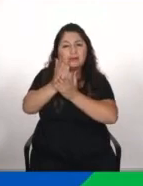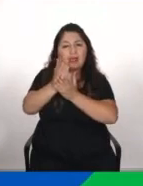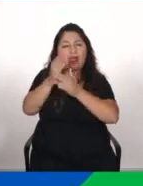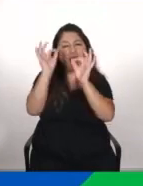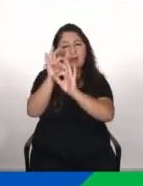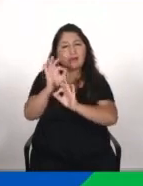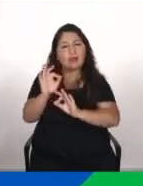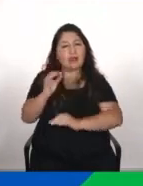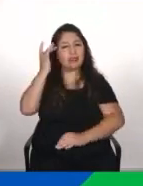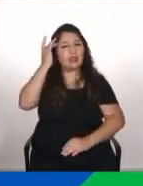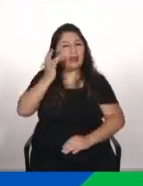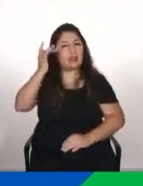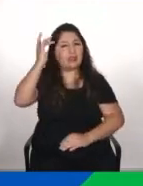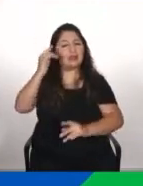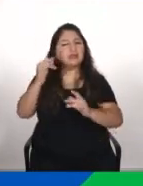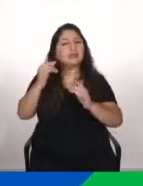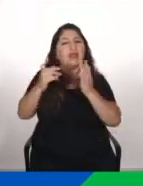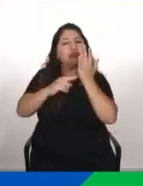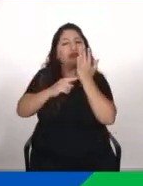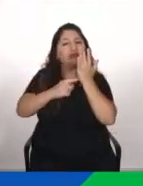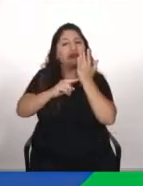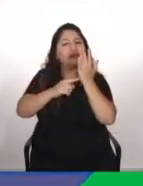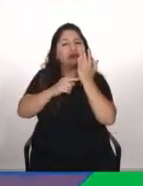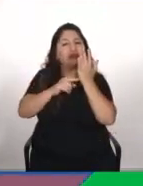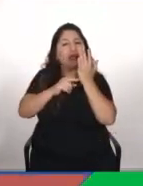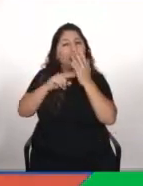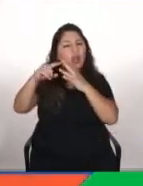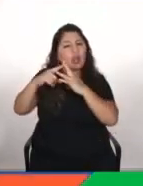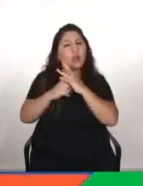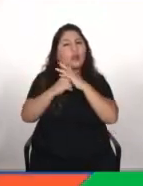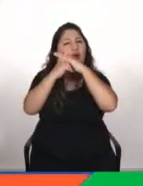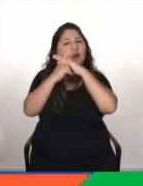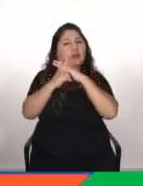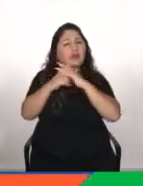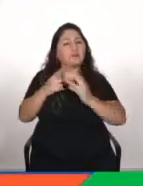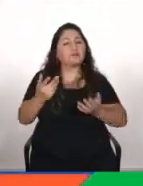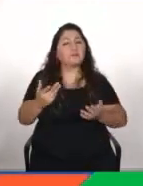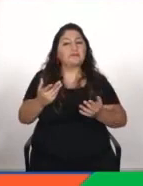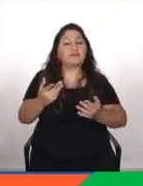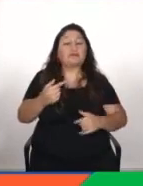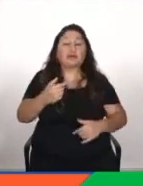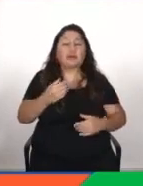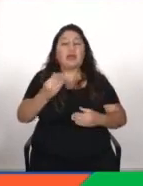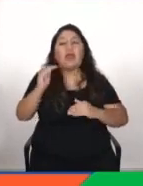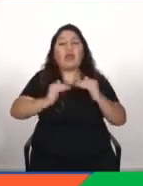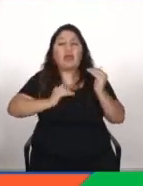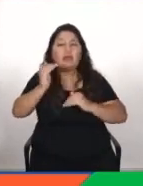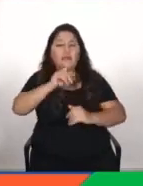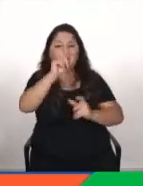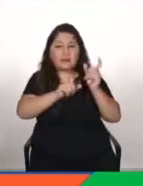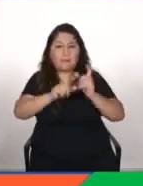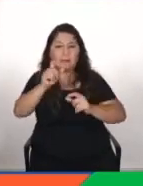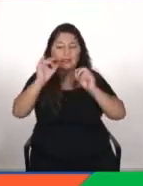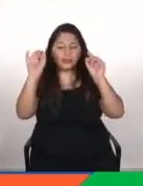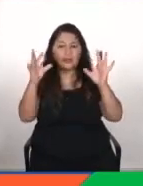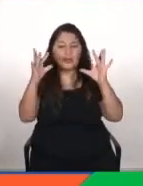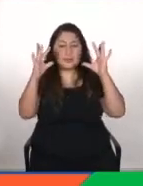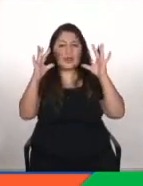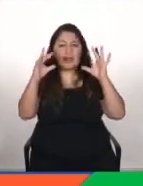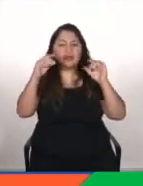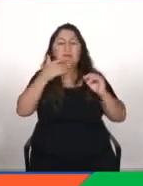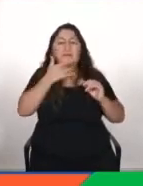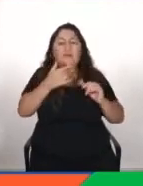empieza esto? No sé si nos podrías contar un poquito el origen Pues esto, a veces yo creo que la gente se sorprende de ver que es un campo que tiene tanta